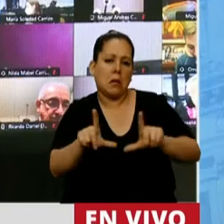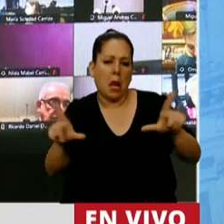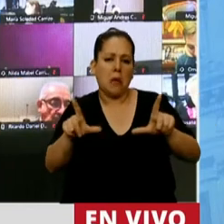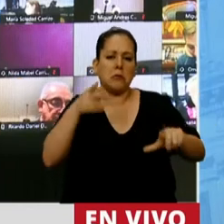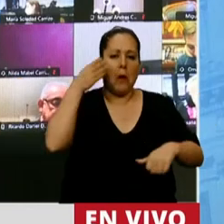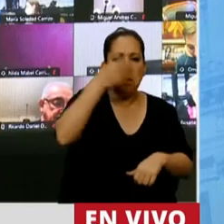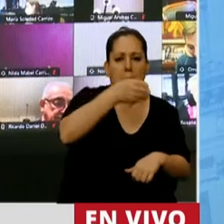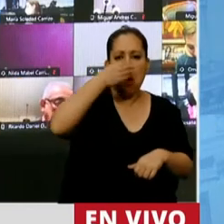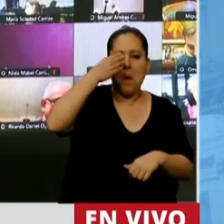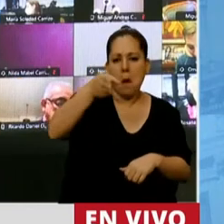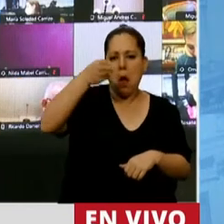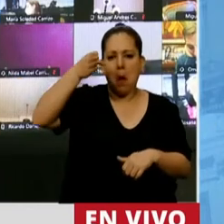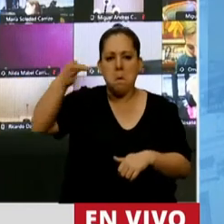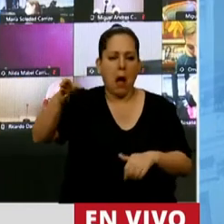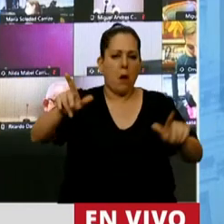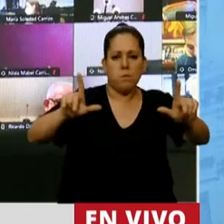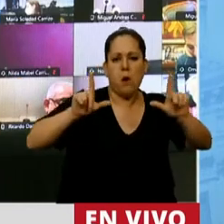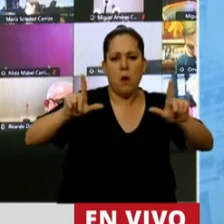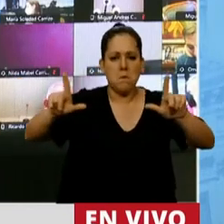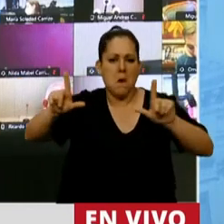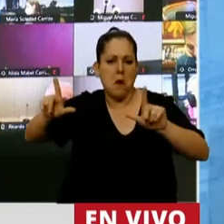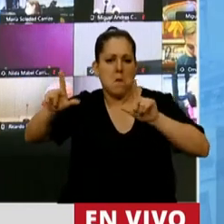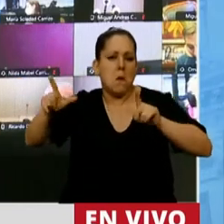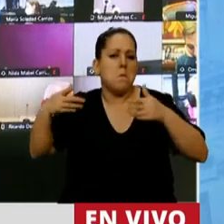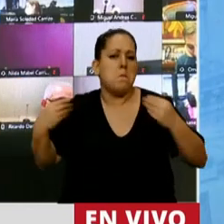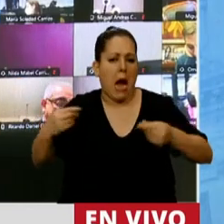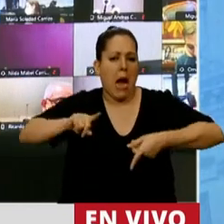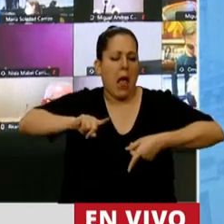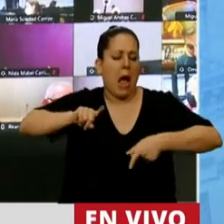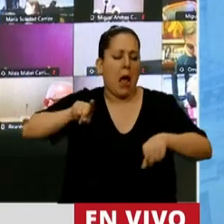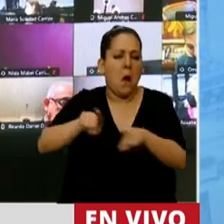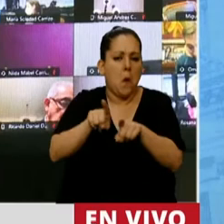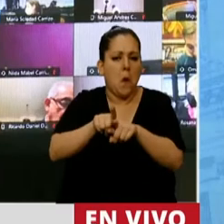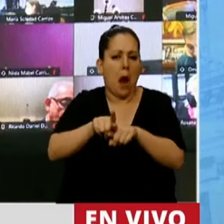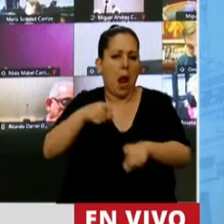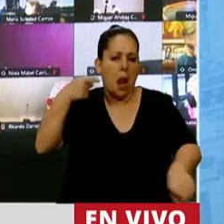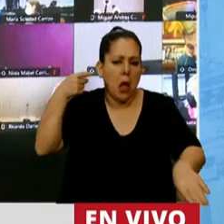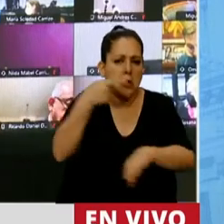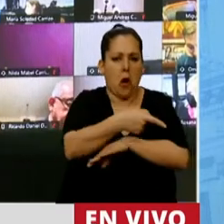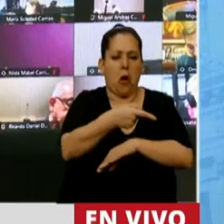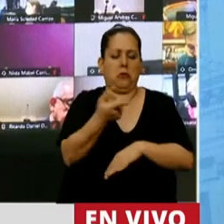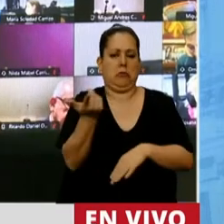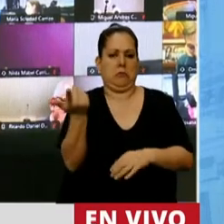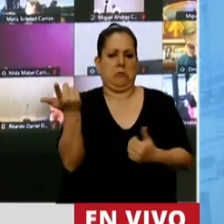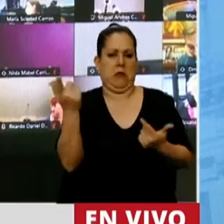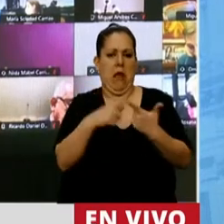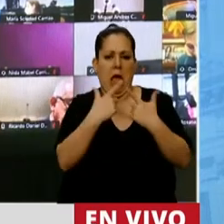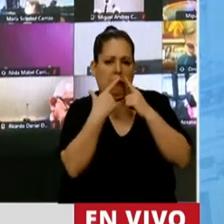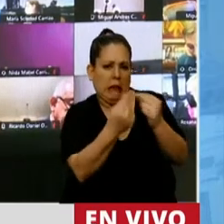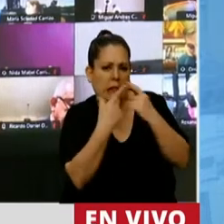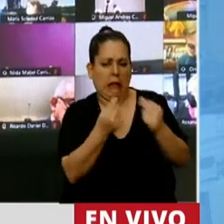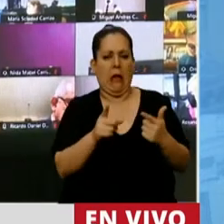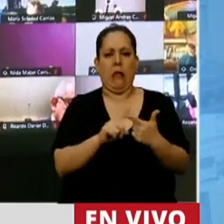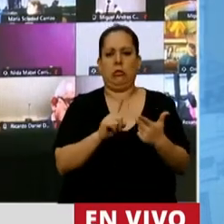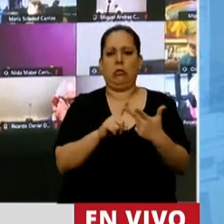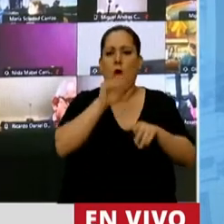de televisión afines, criticando, desacreditando, convocando a marchas del